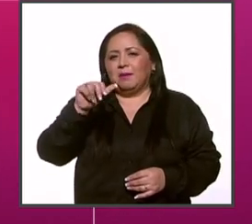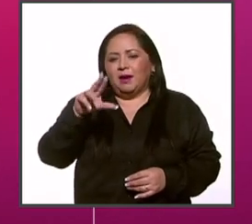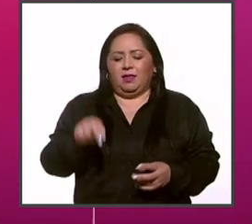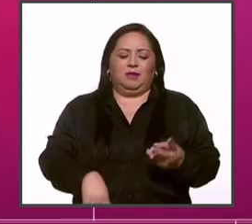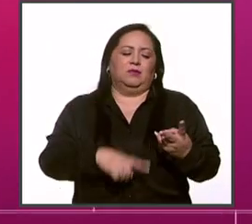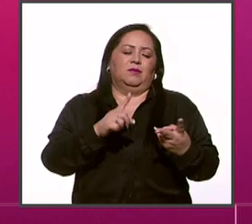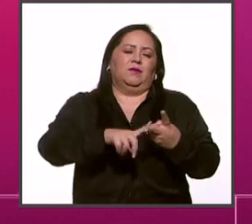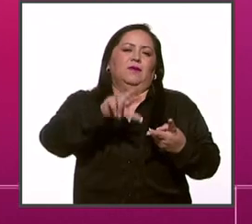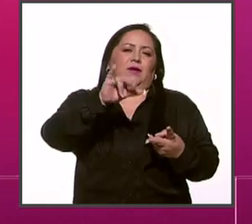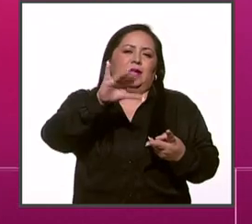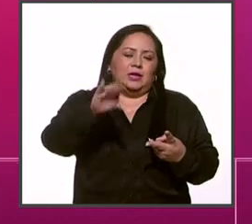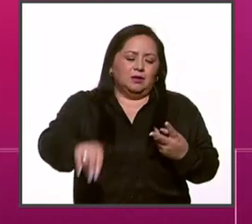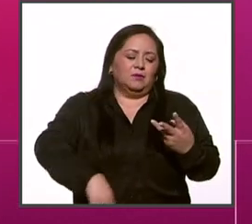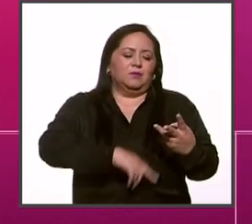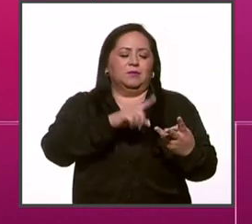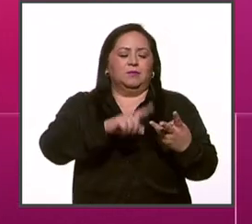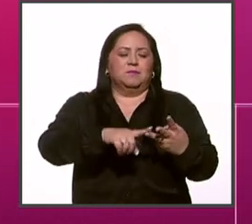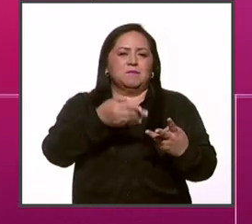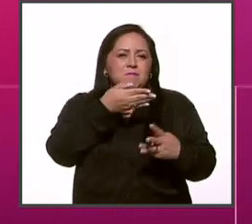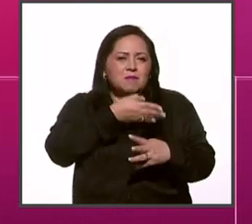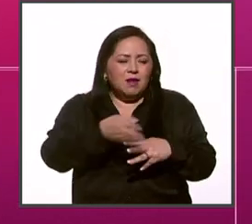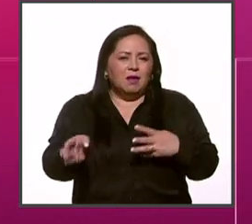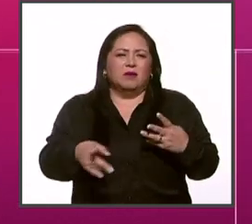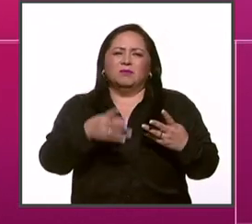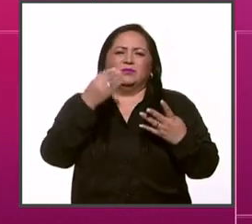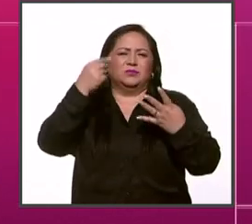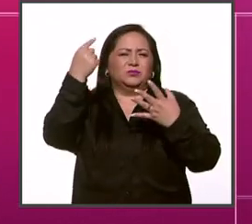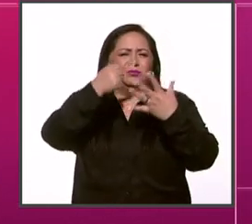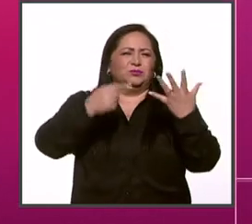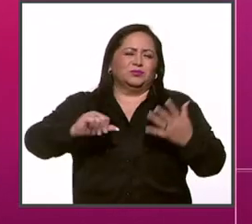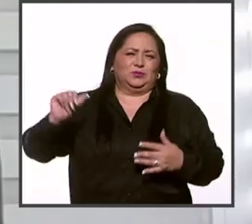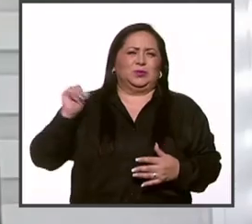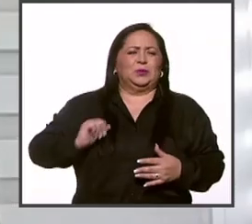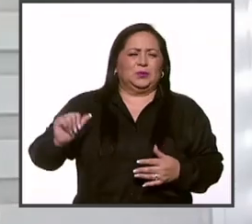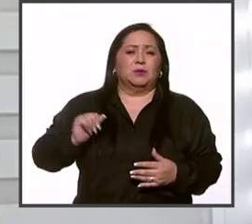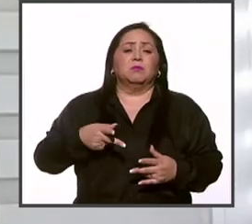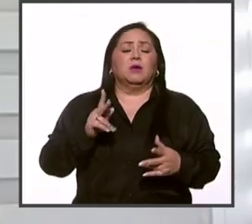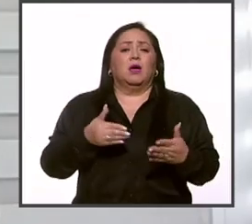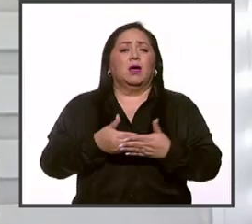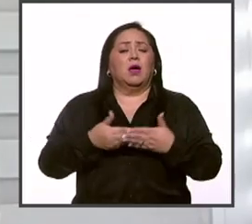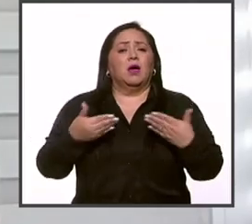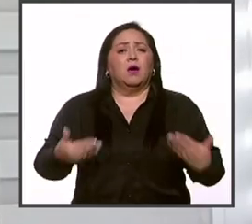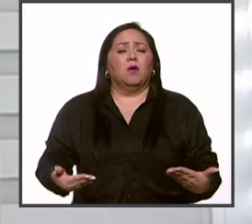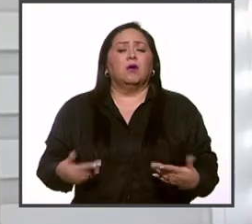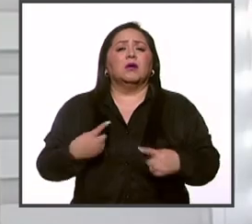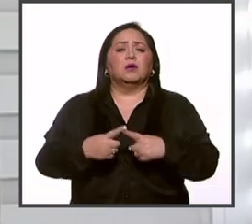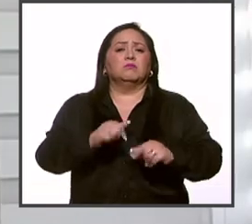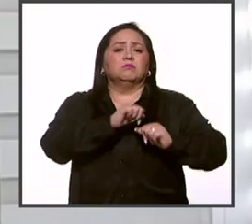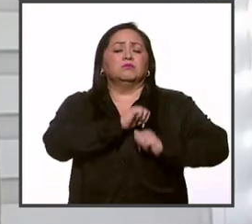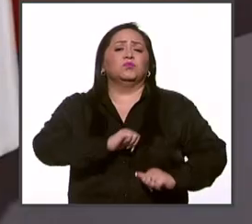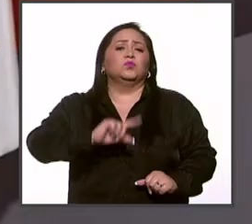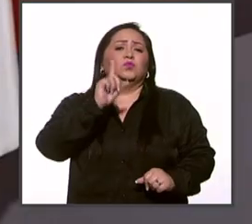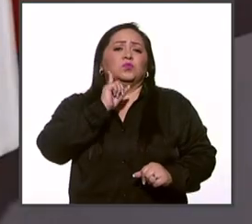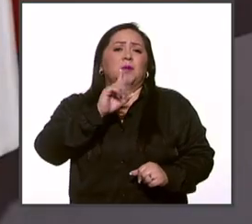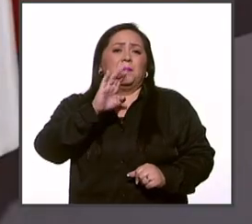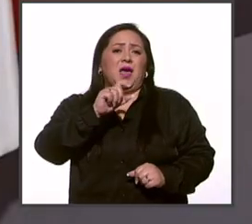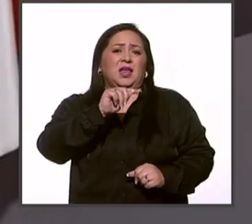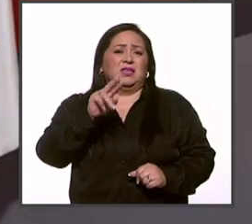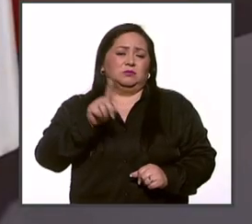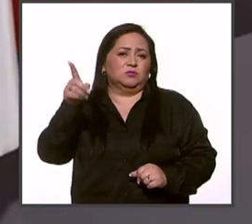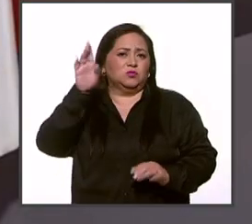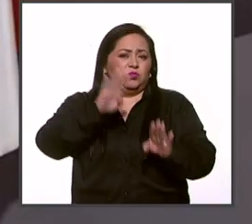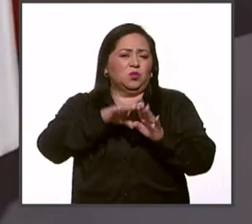Rico Galán, Blanco Bueno y tantos otros y ahora es dirigida por su hija Beatriz Páez.